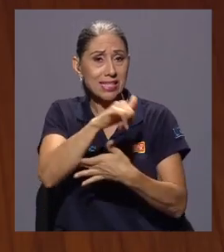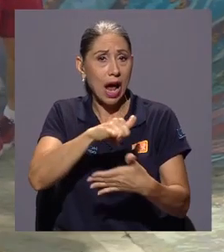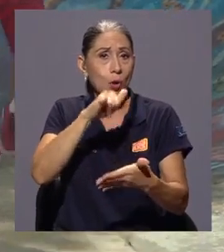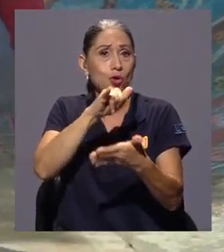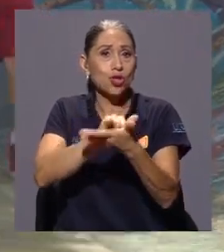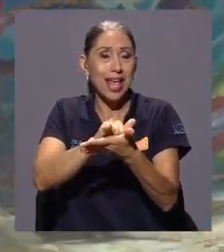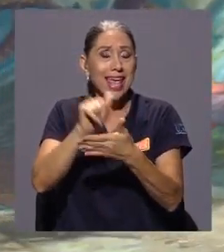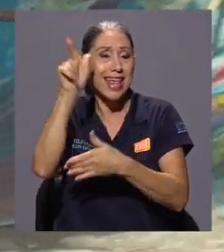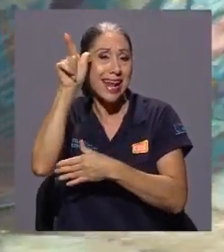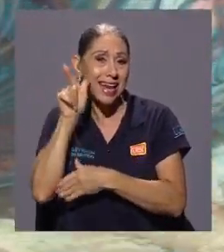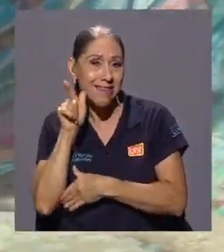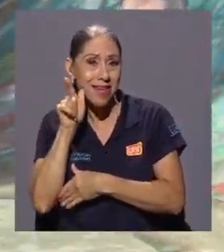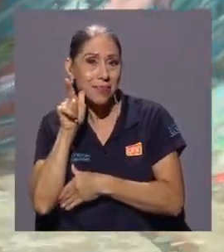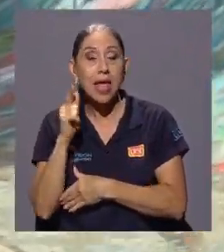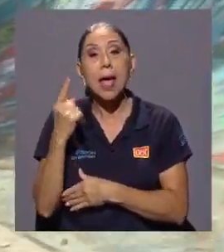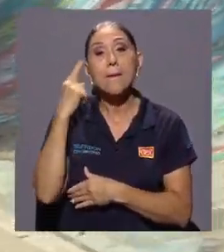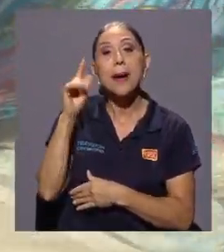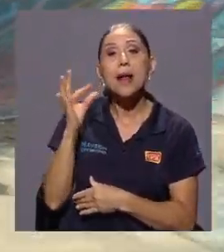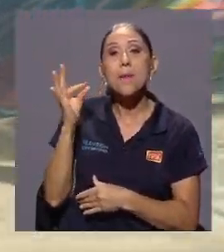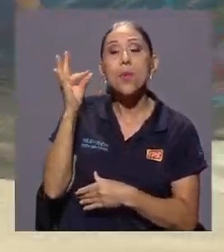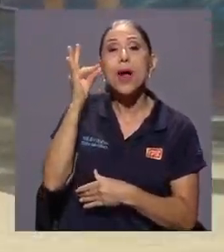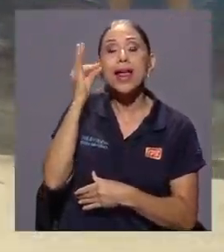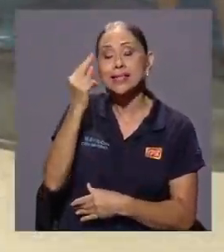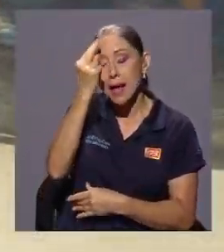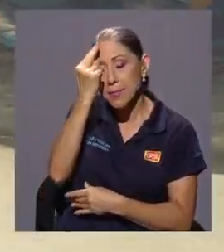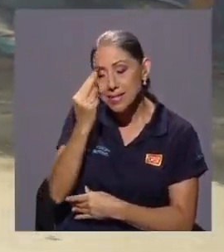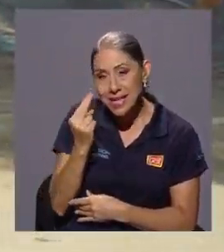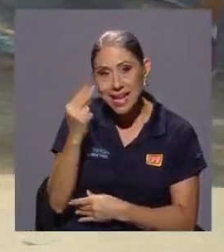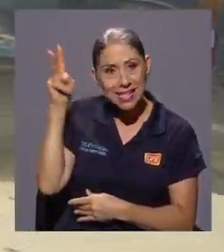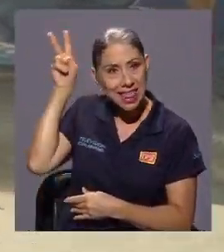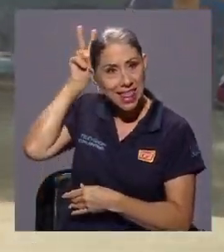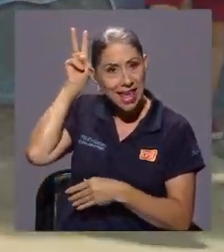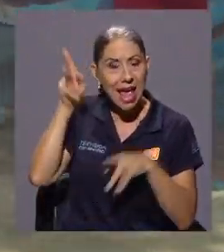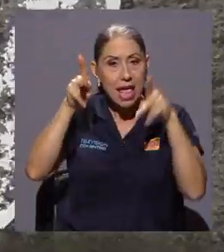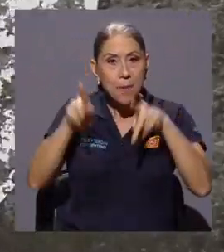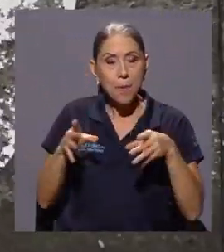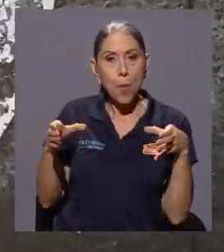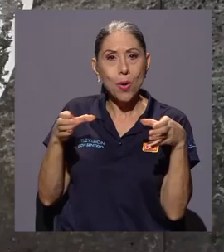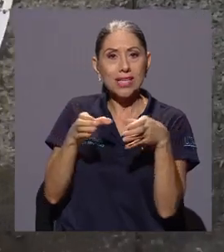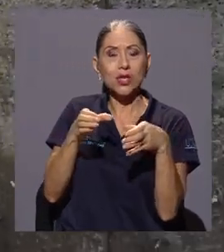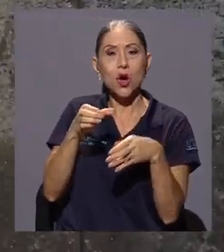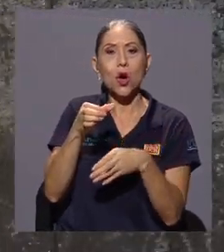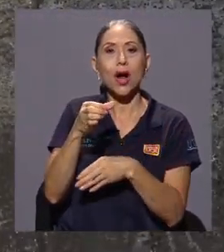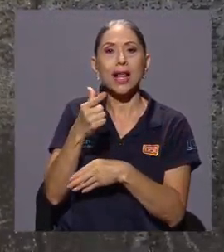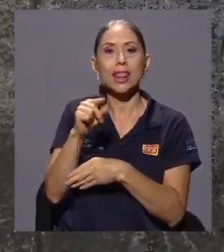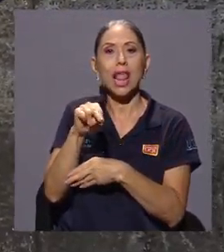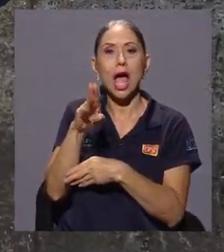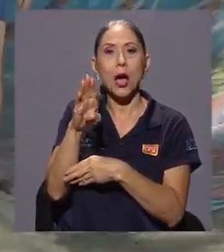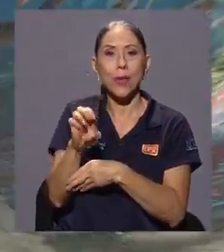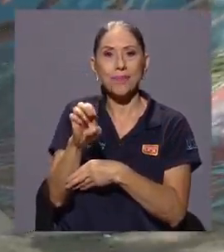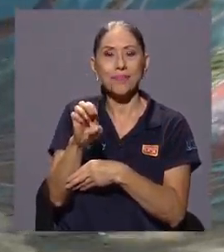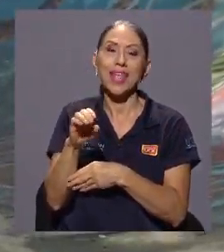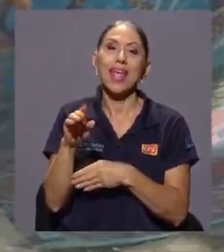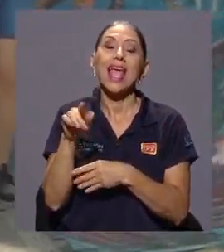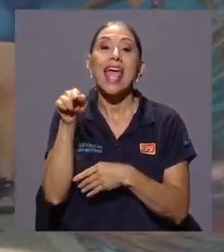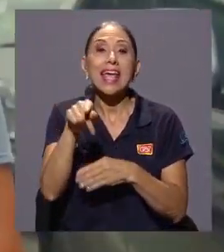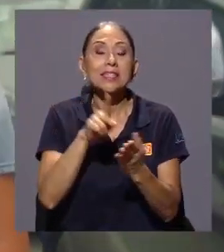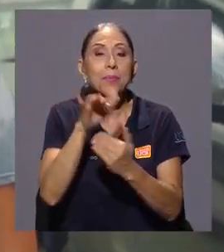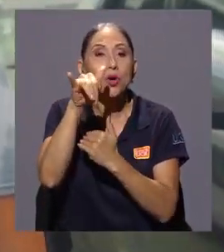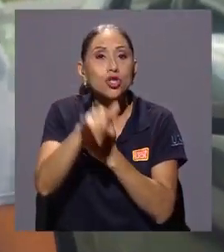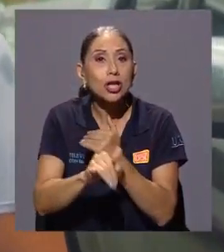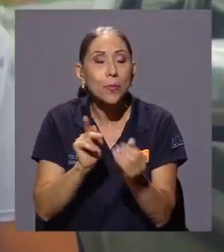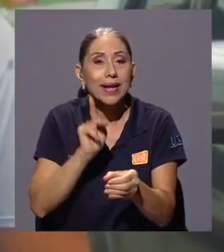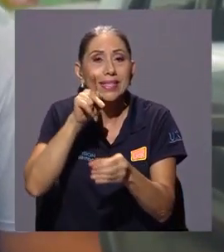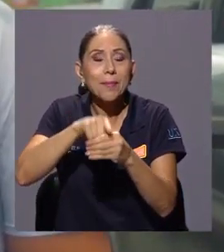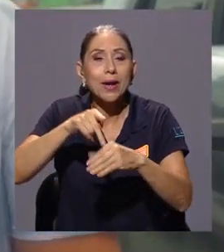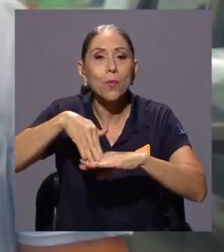José y el Caribe, mujeres campesinas indígenas y a la población GABE de SIGSAOLA. En el proyecto participaron